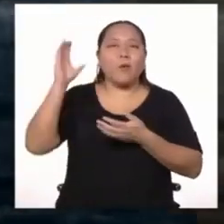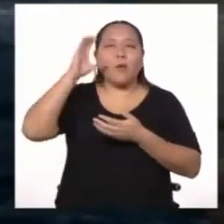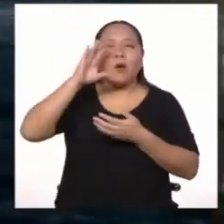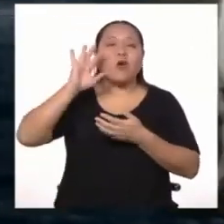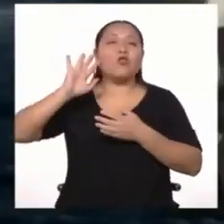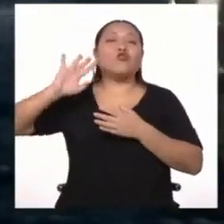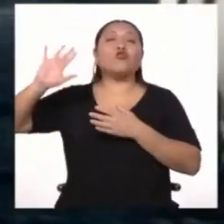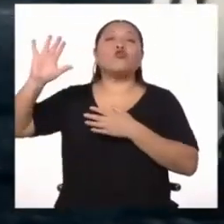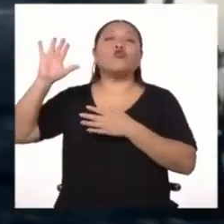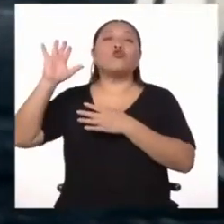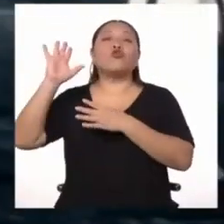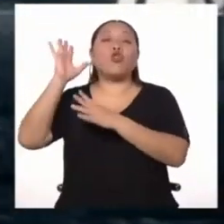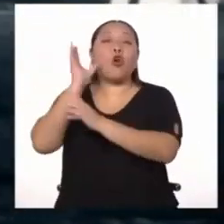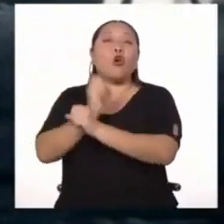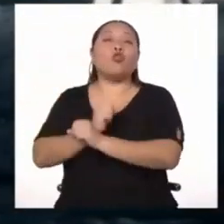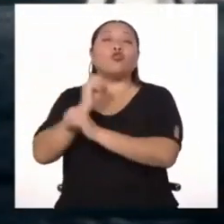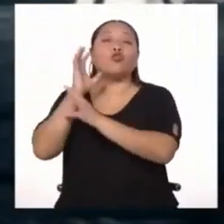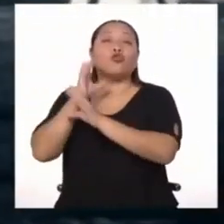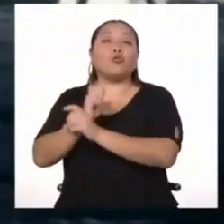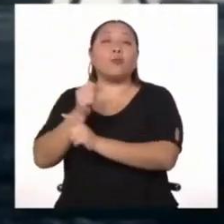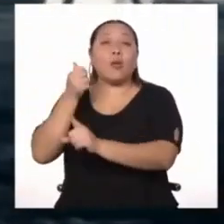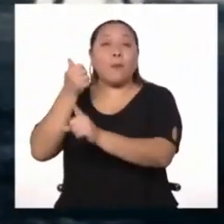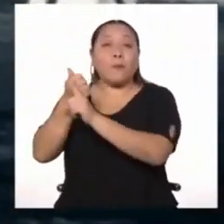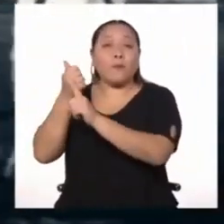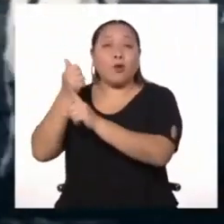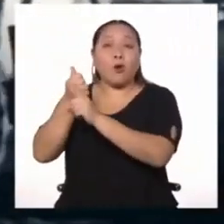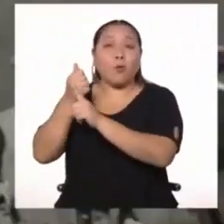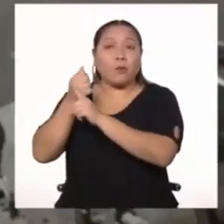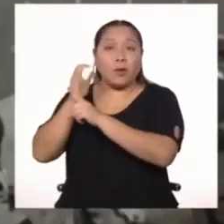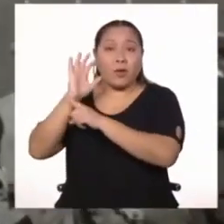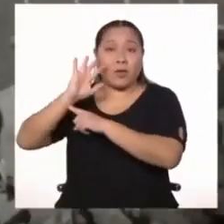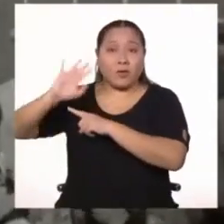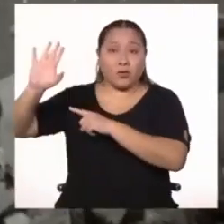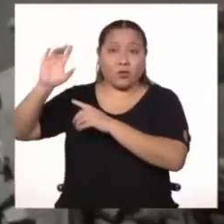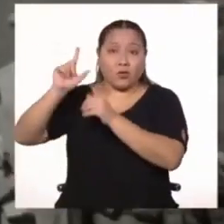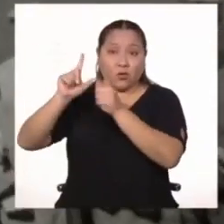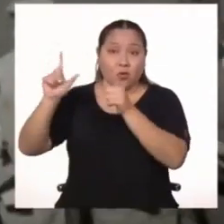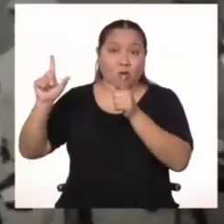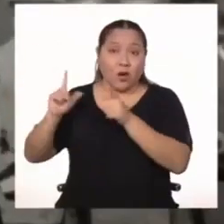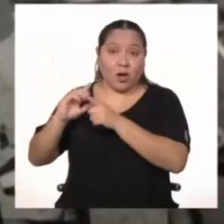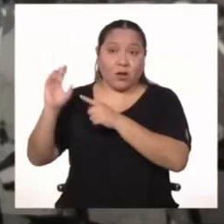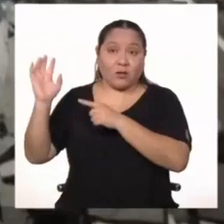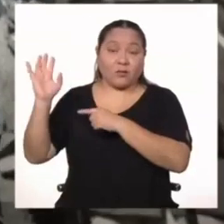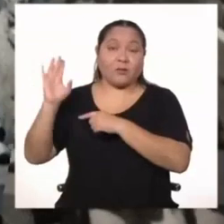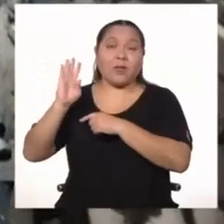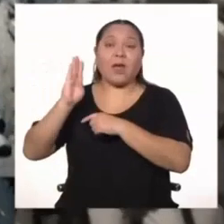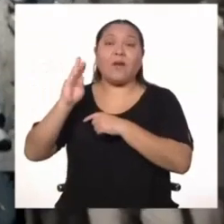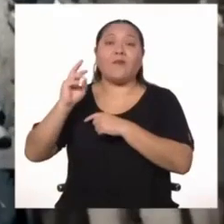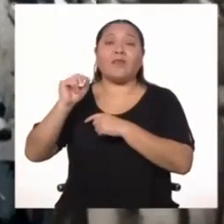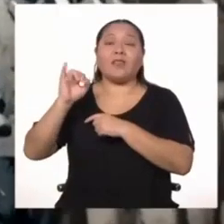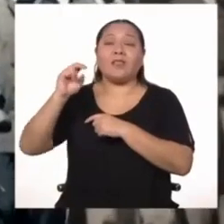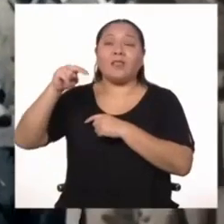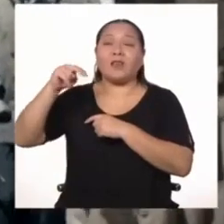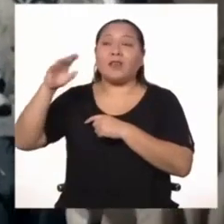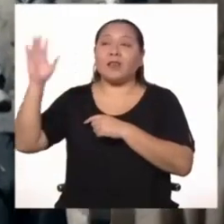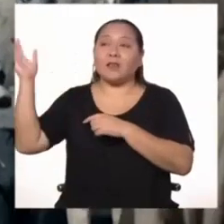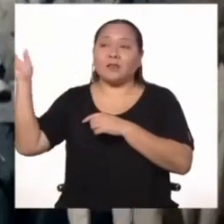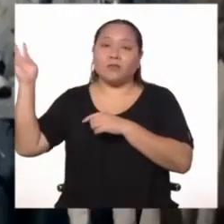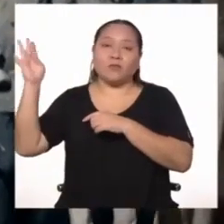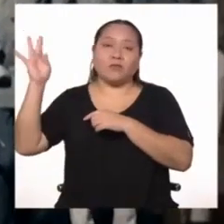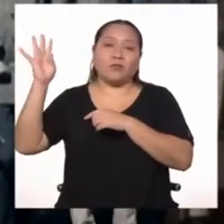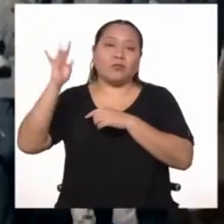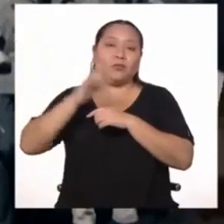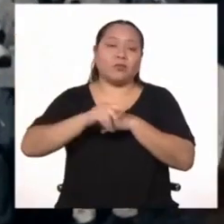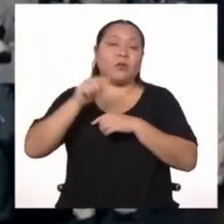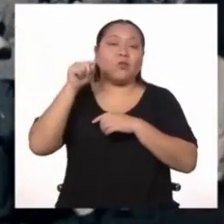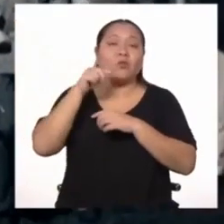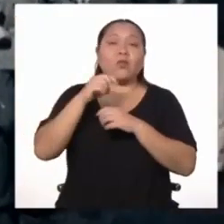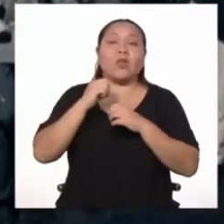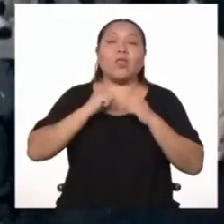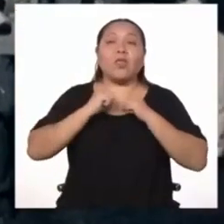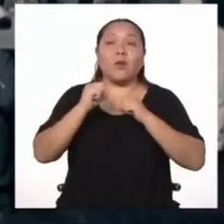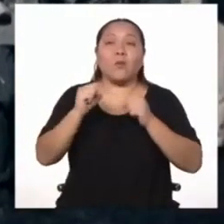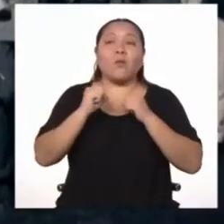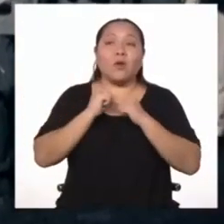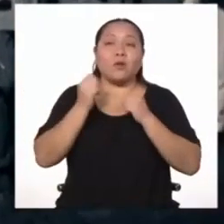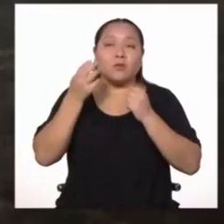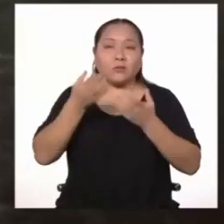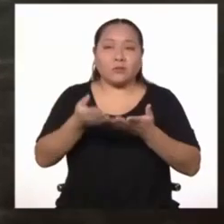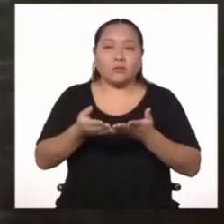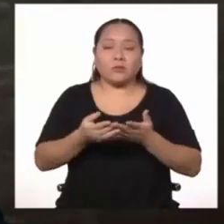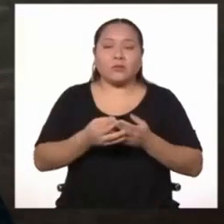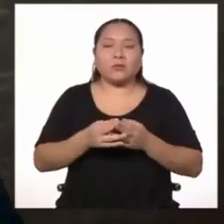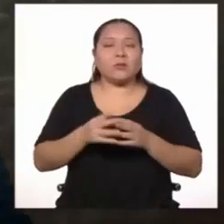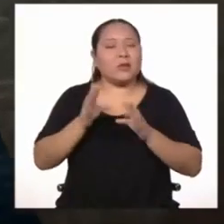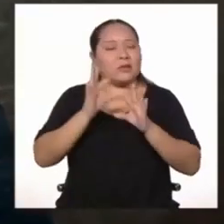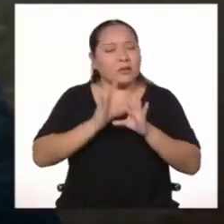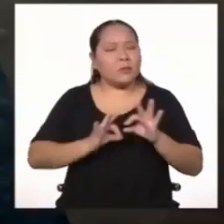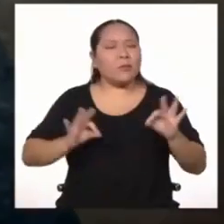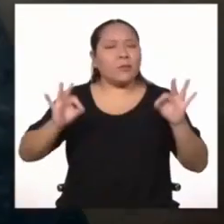costumbres que caracterizaban a la cultura popular británica. Parte de ellos era el tema de los deportes. Y digo que tuvieron un papel